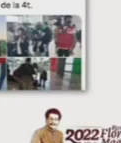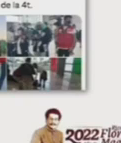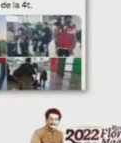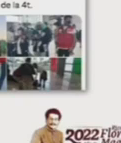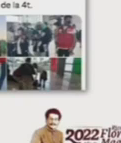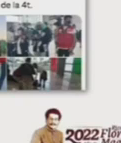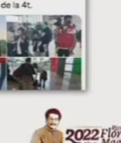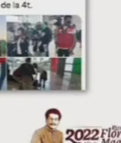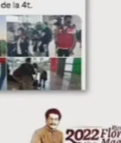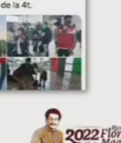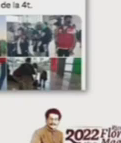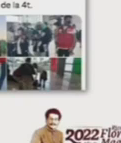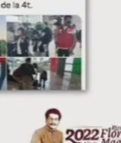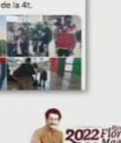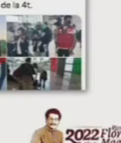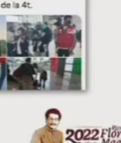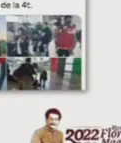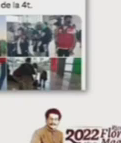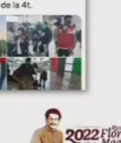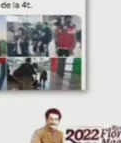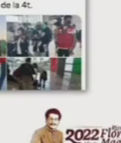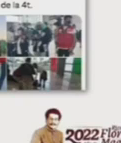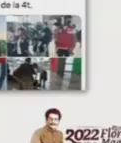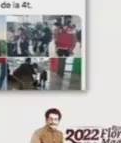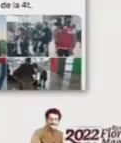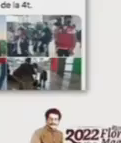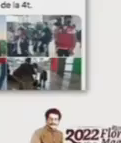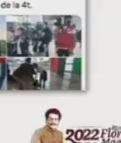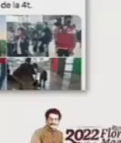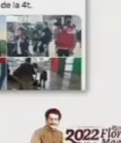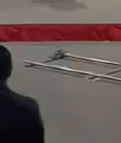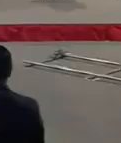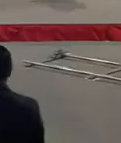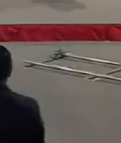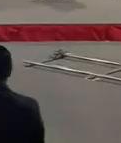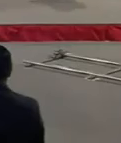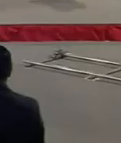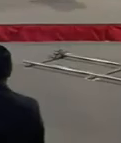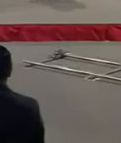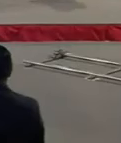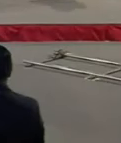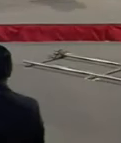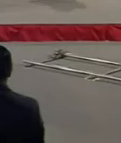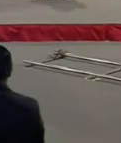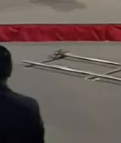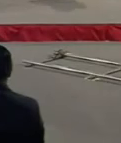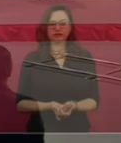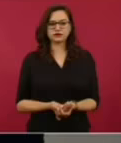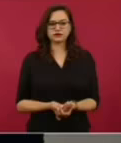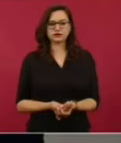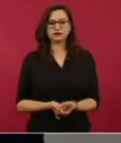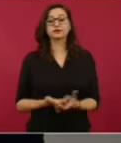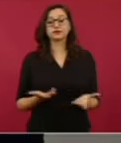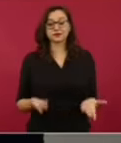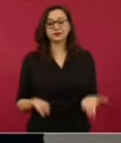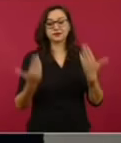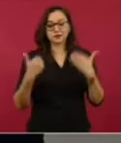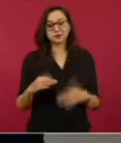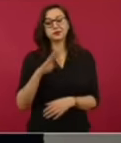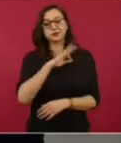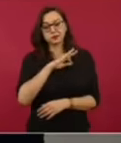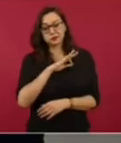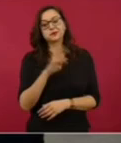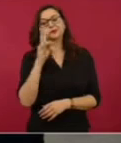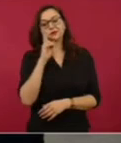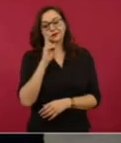Bueno, vamos a pasar en este momento la siguiente. Ahí claramente se ve la nota